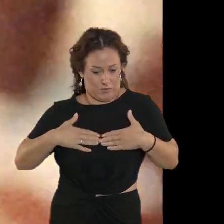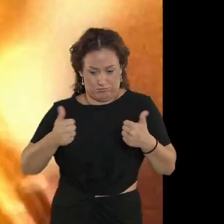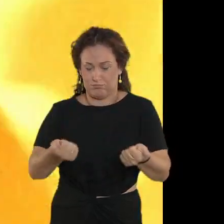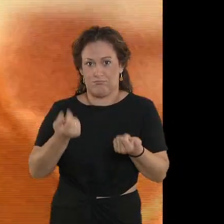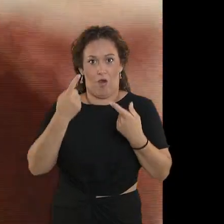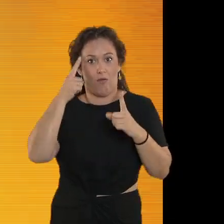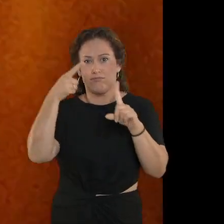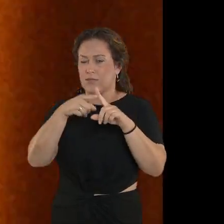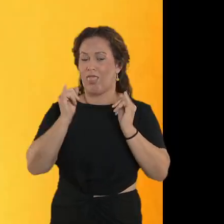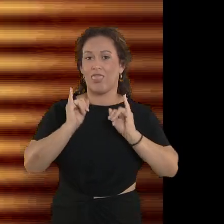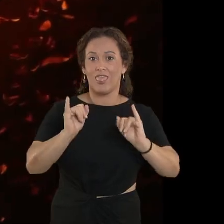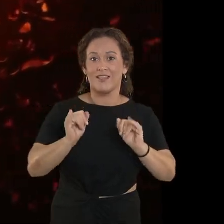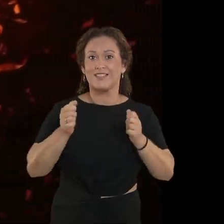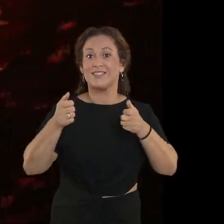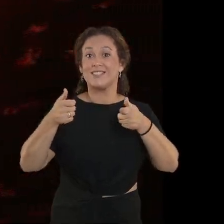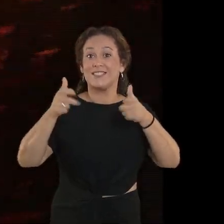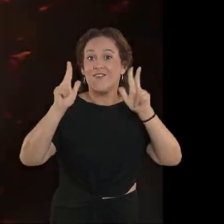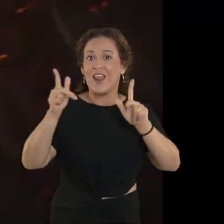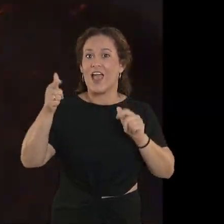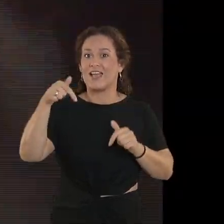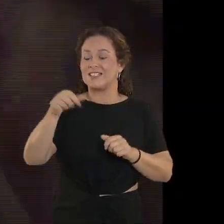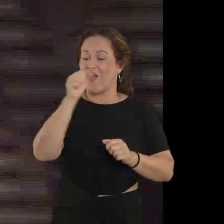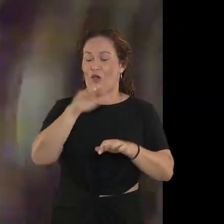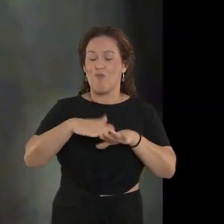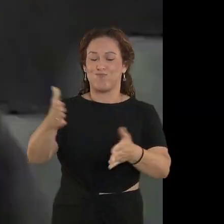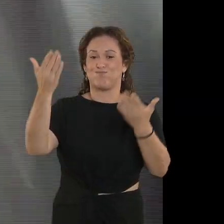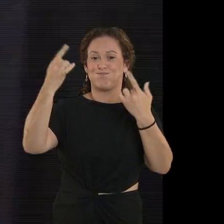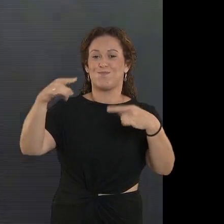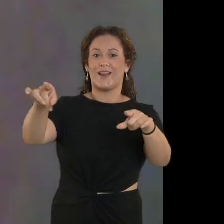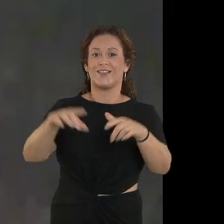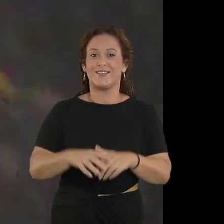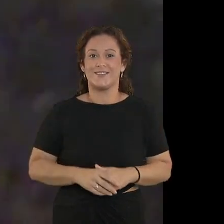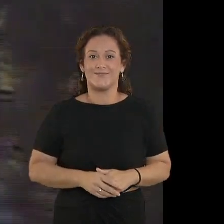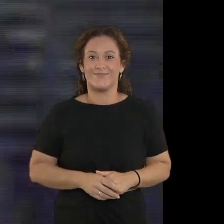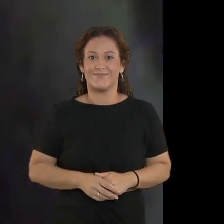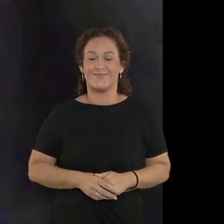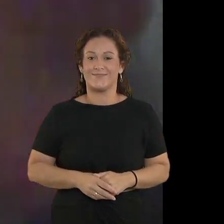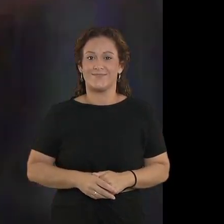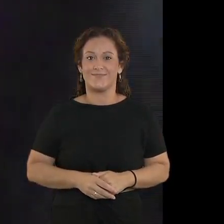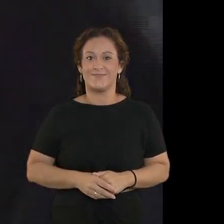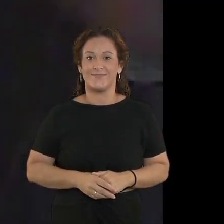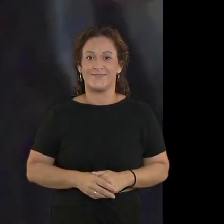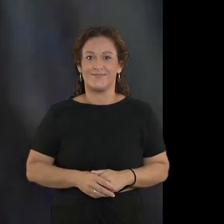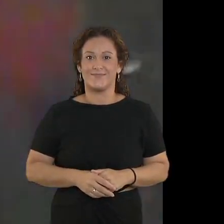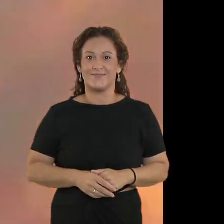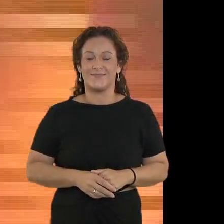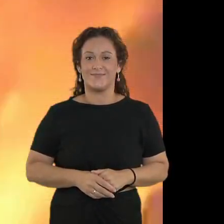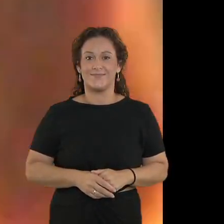no sea disfrutar. Libertad, esta te la dedicamos a ti. Siempre hay gente que lucha,